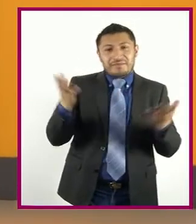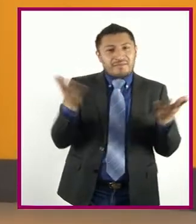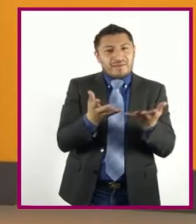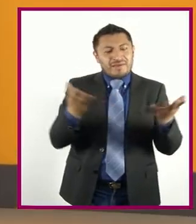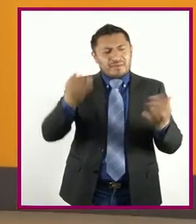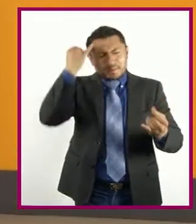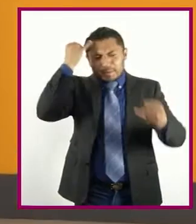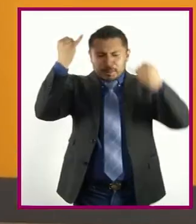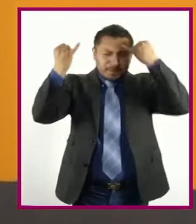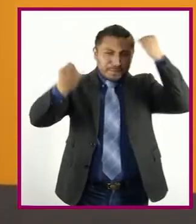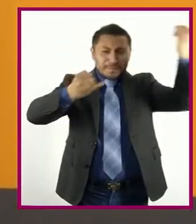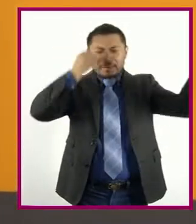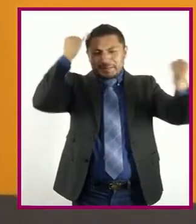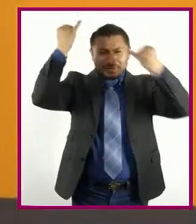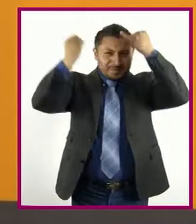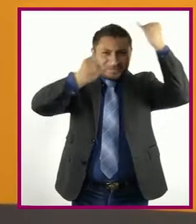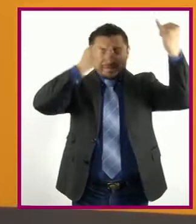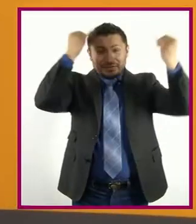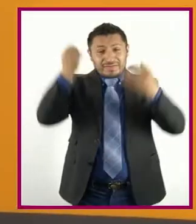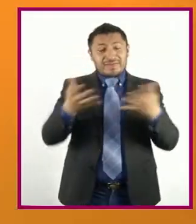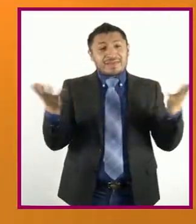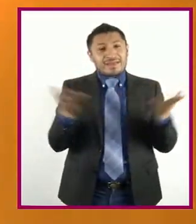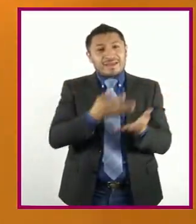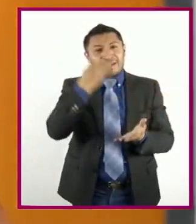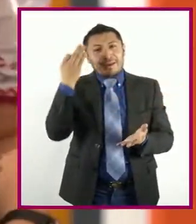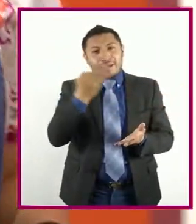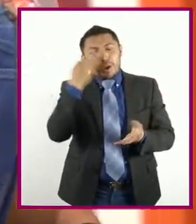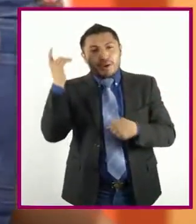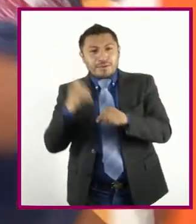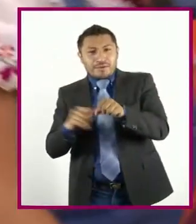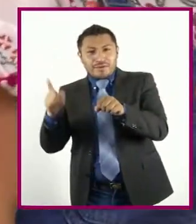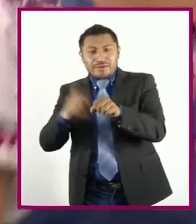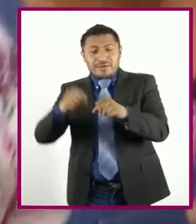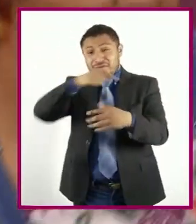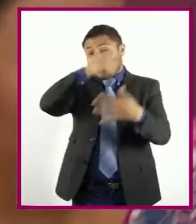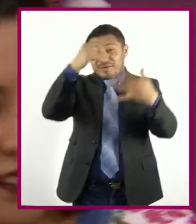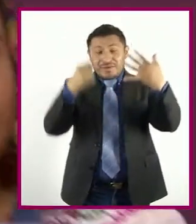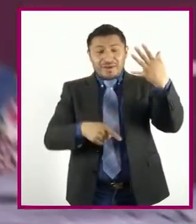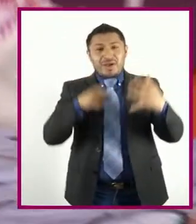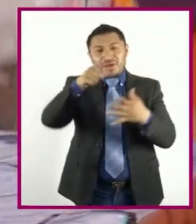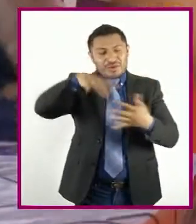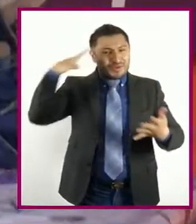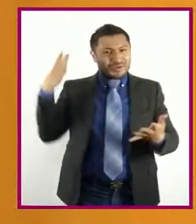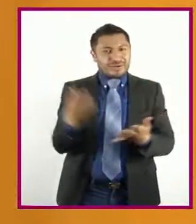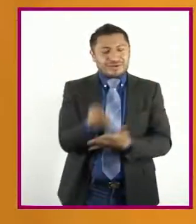Formando flores De colores Sin parar